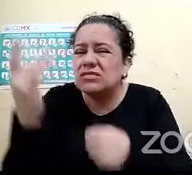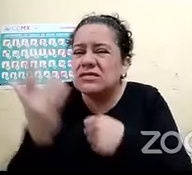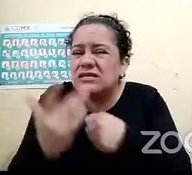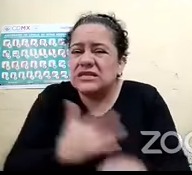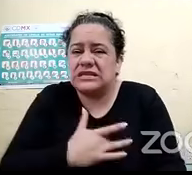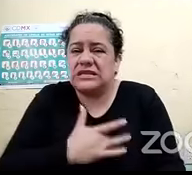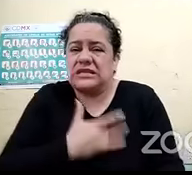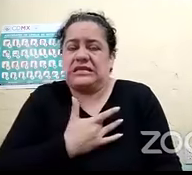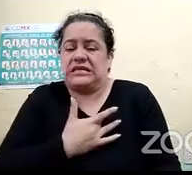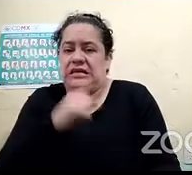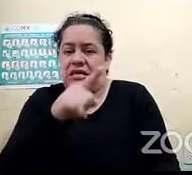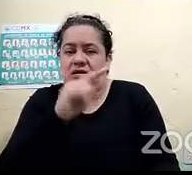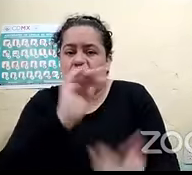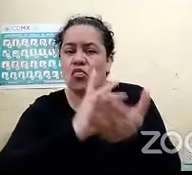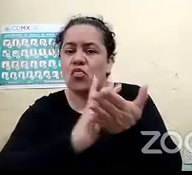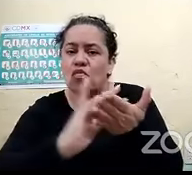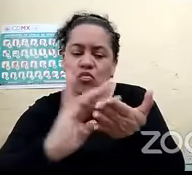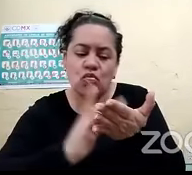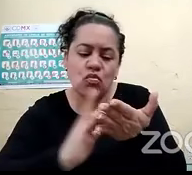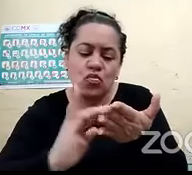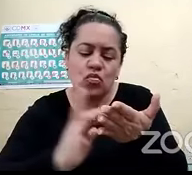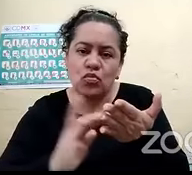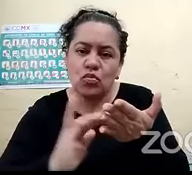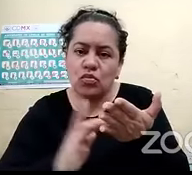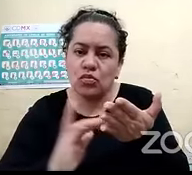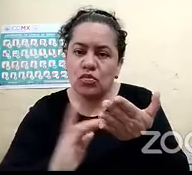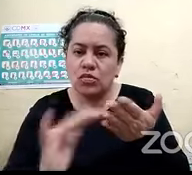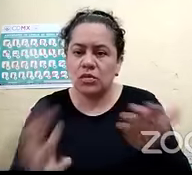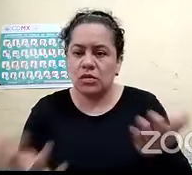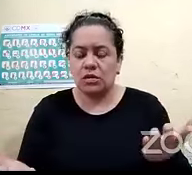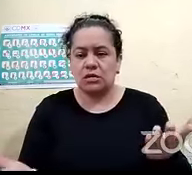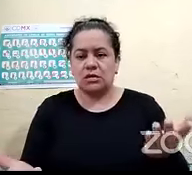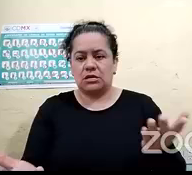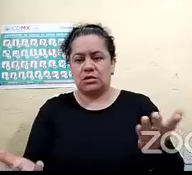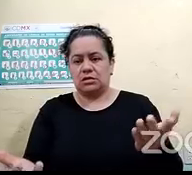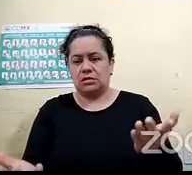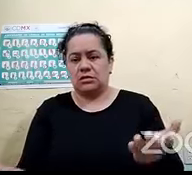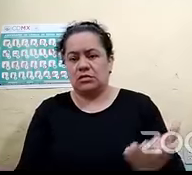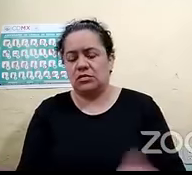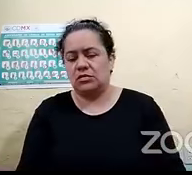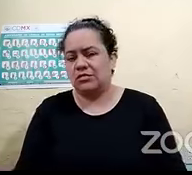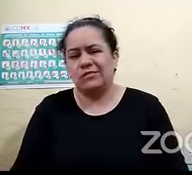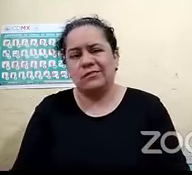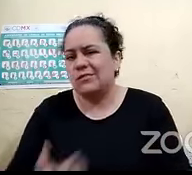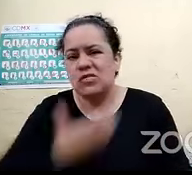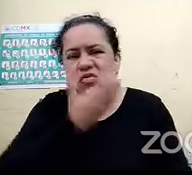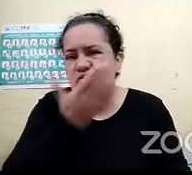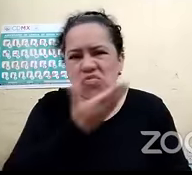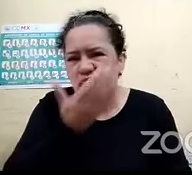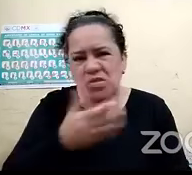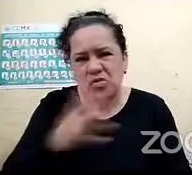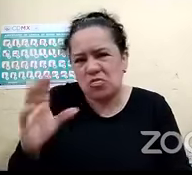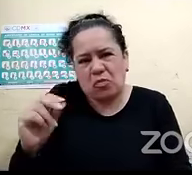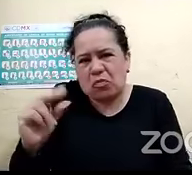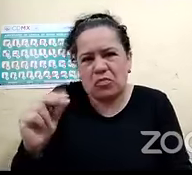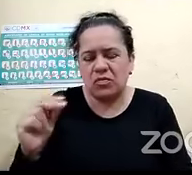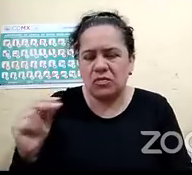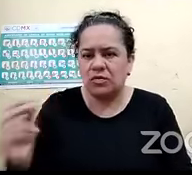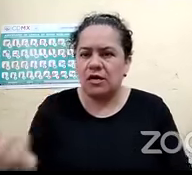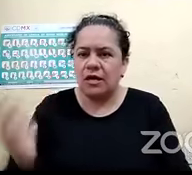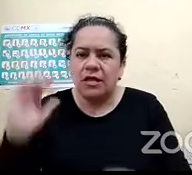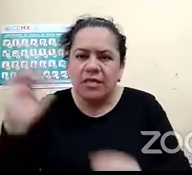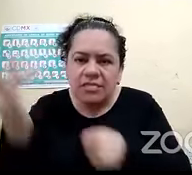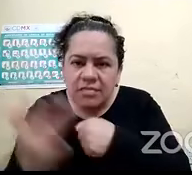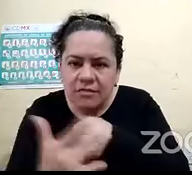si no tengo la costumbre de andar tocando las paredes o cosas así no me voy a dar cuenta de que hay